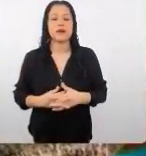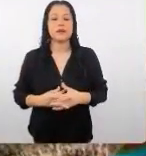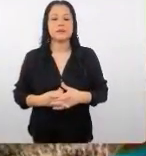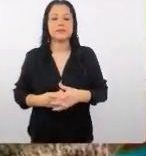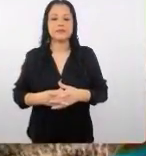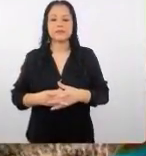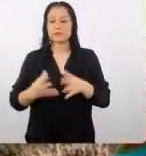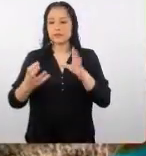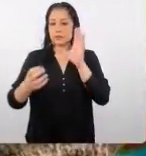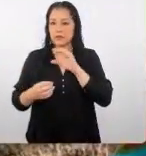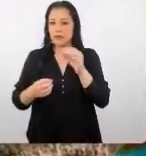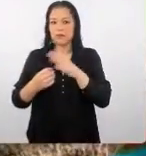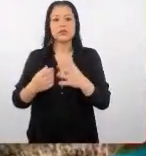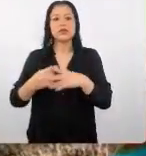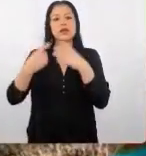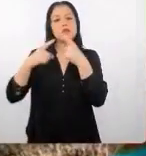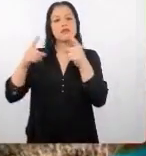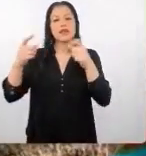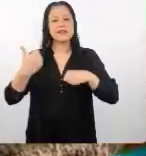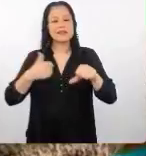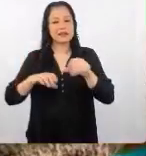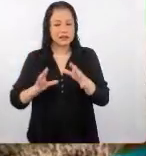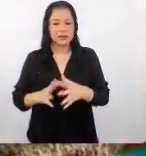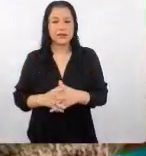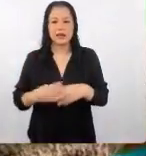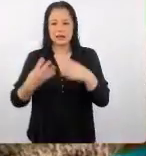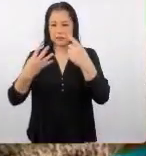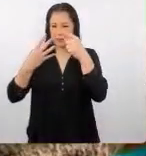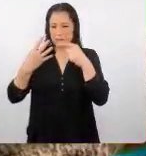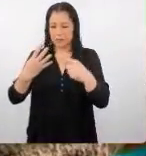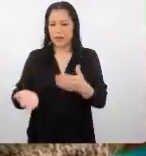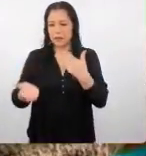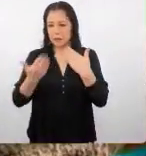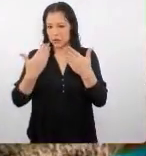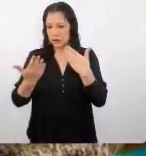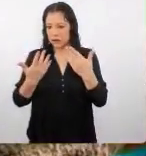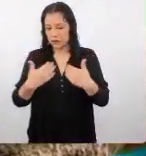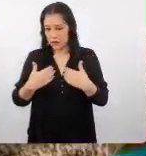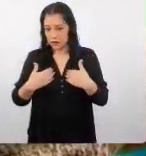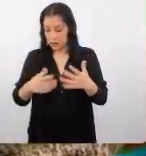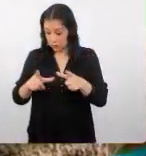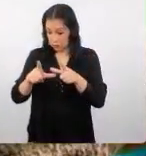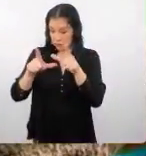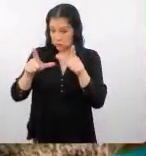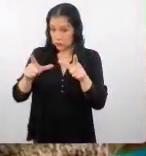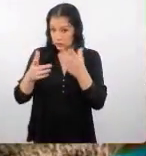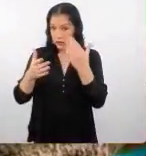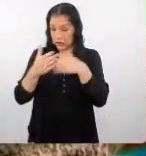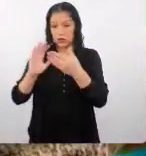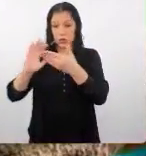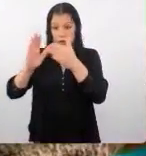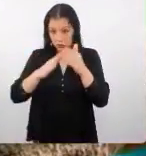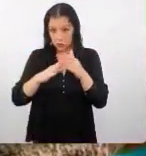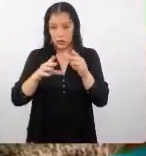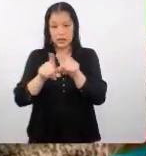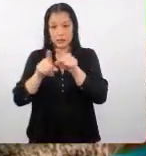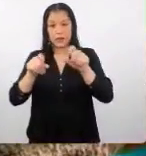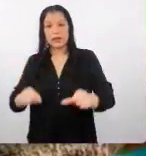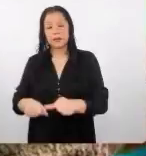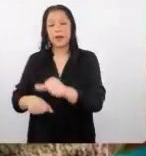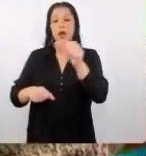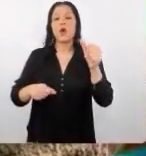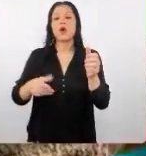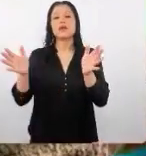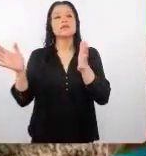van a buscar diversificar actividades entonces aquí estamos hablando de tener espacios dentro de la ciudad sí y también otros espacios